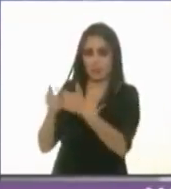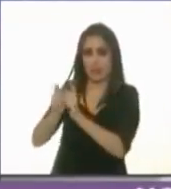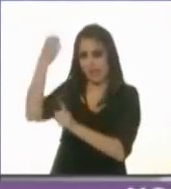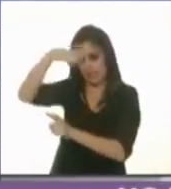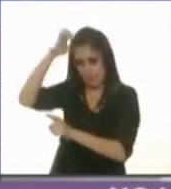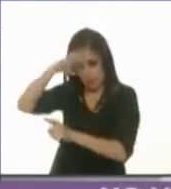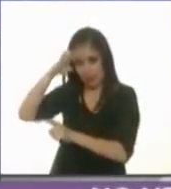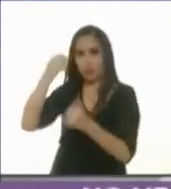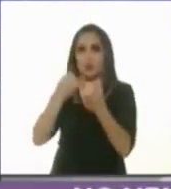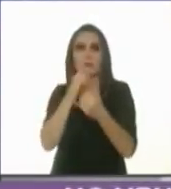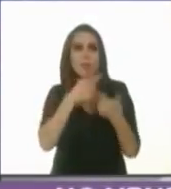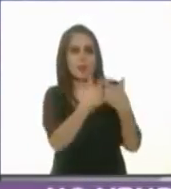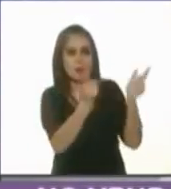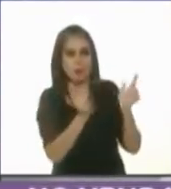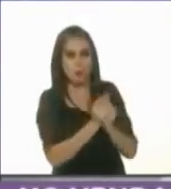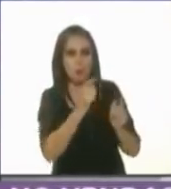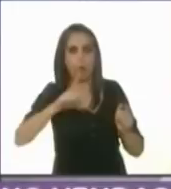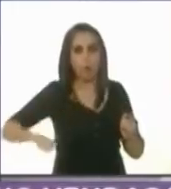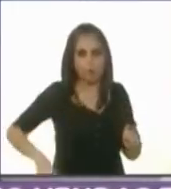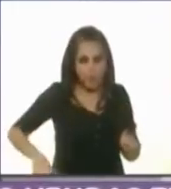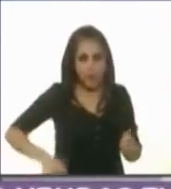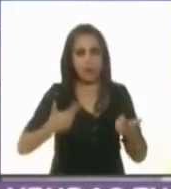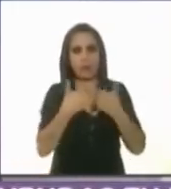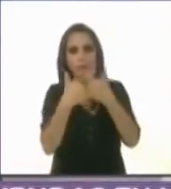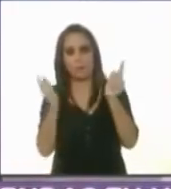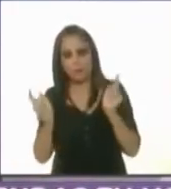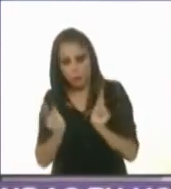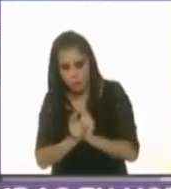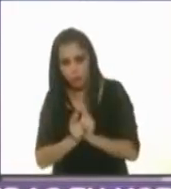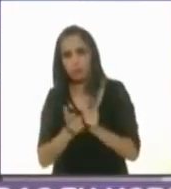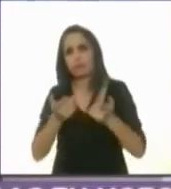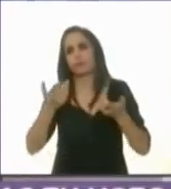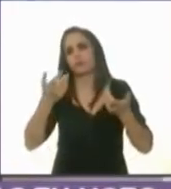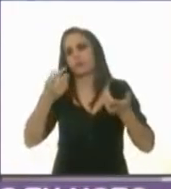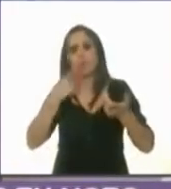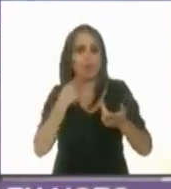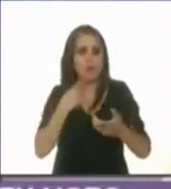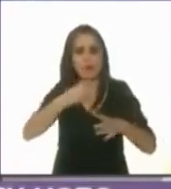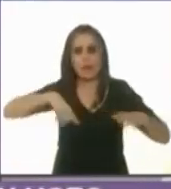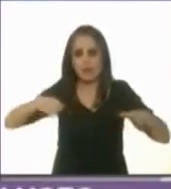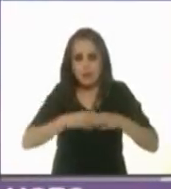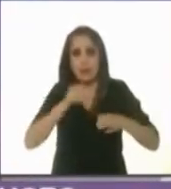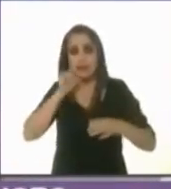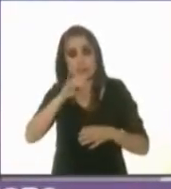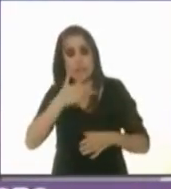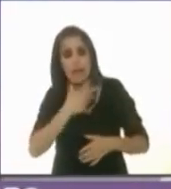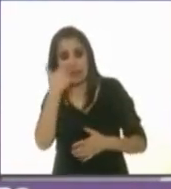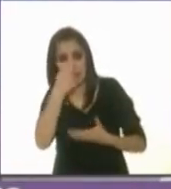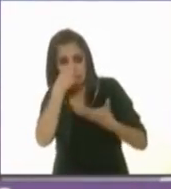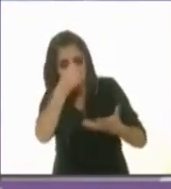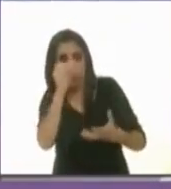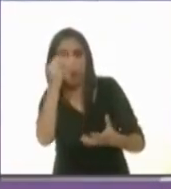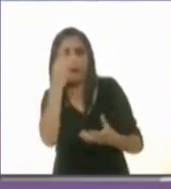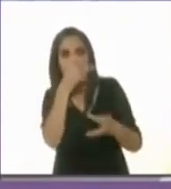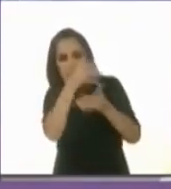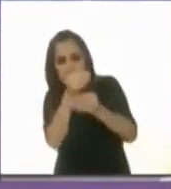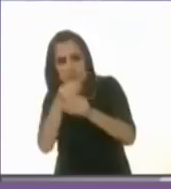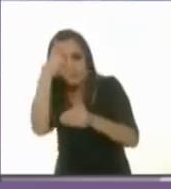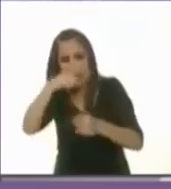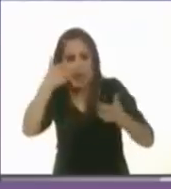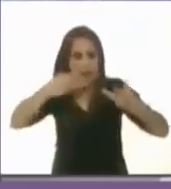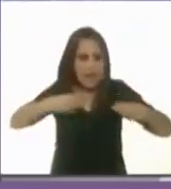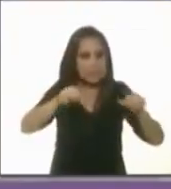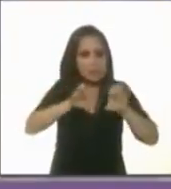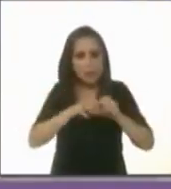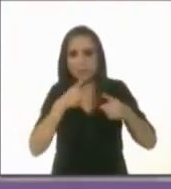solamente los servidores públicos, quien evalúen si es efectivo un programa de gobierno o no, o si requiere alguna mejora. Gracias.